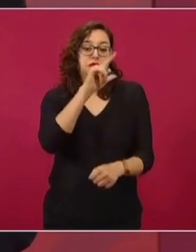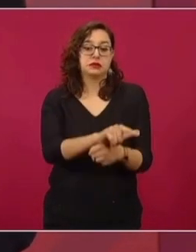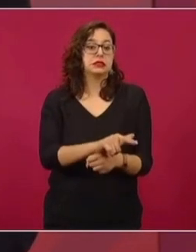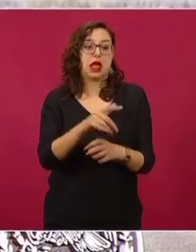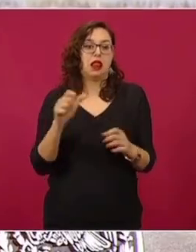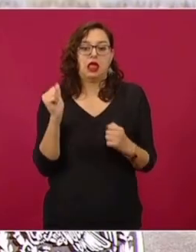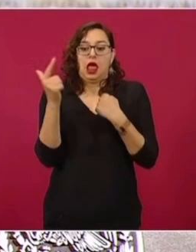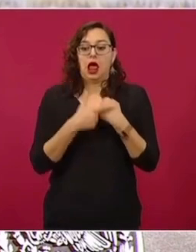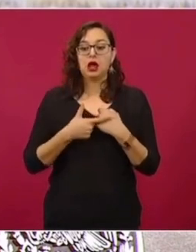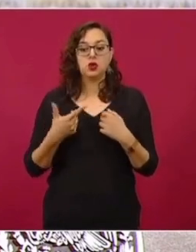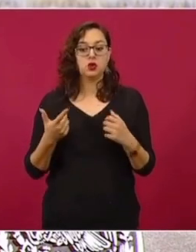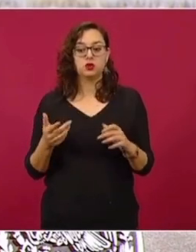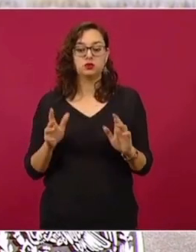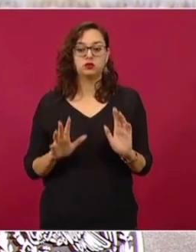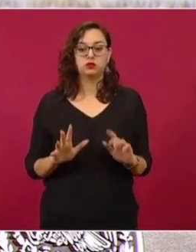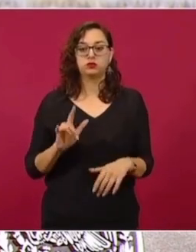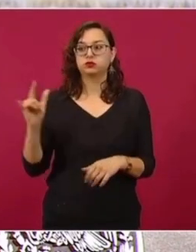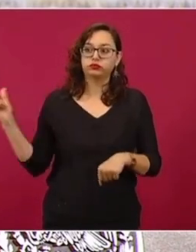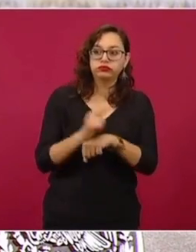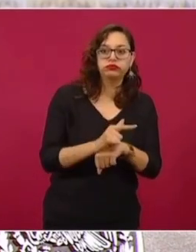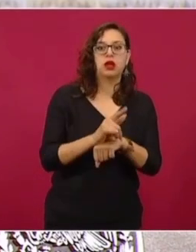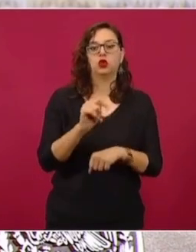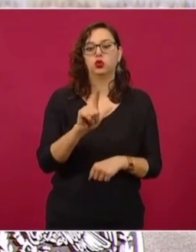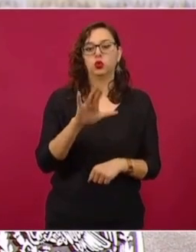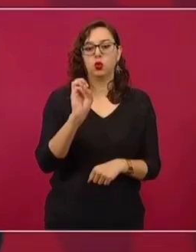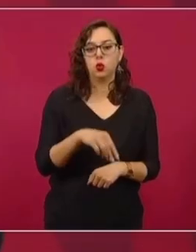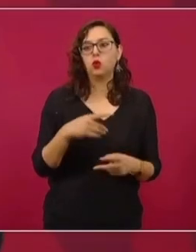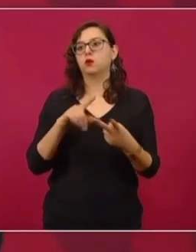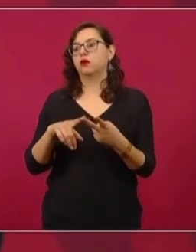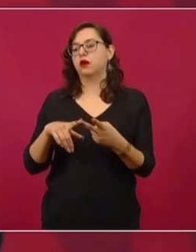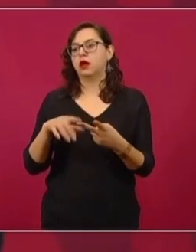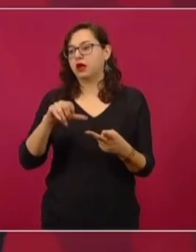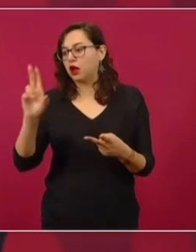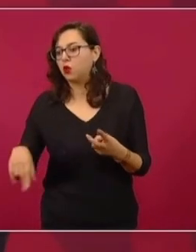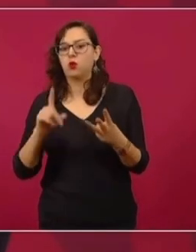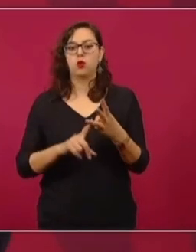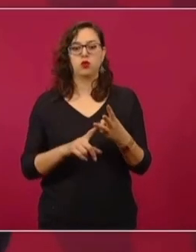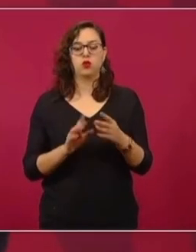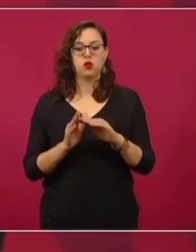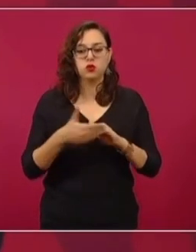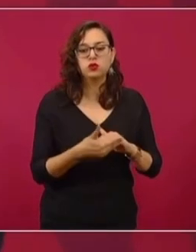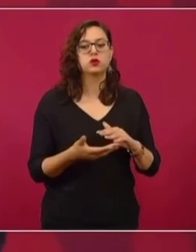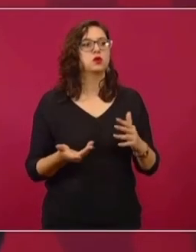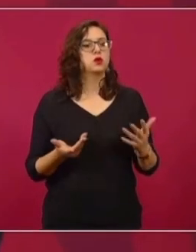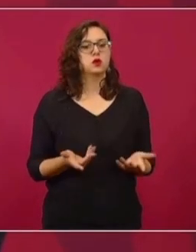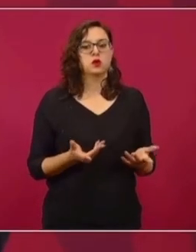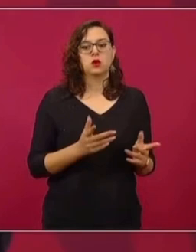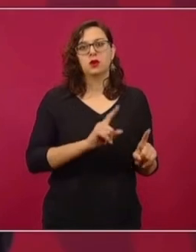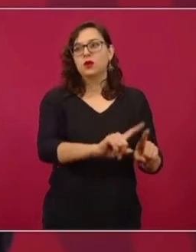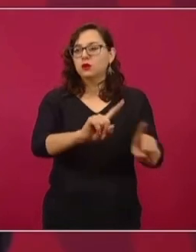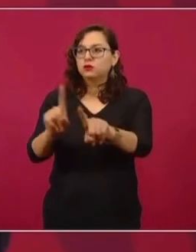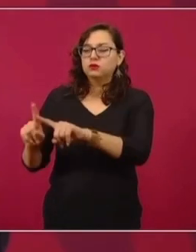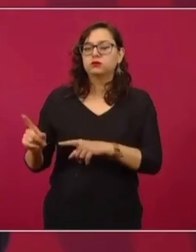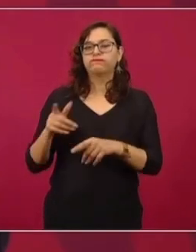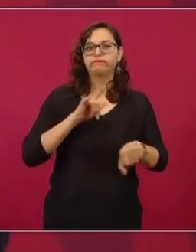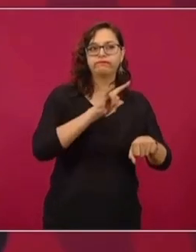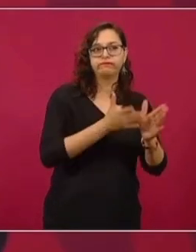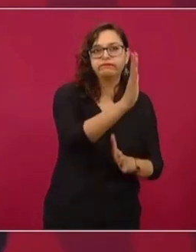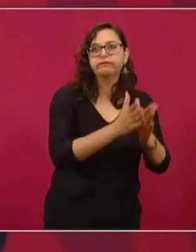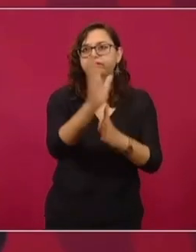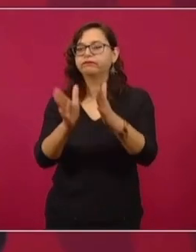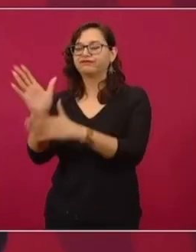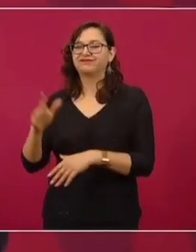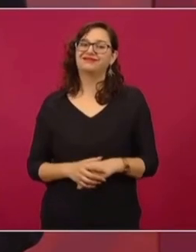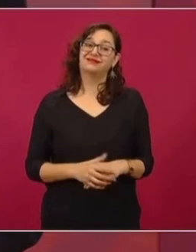a Nuevo Aeropuerto, a Cancún, a Los Cabos, porque esa es la otra situación. El avión, para